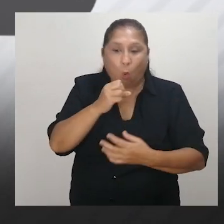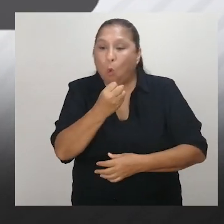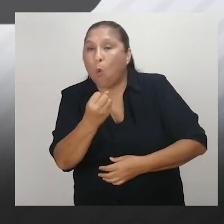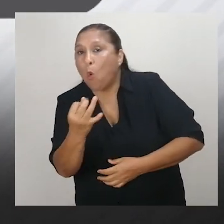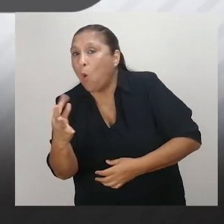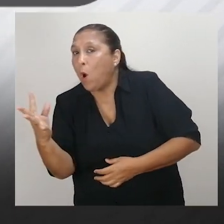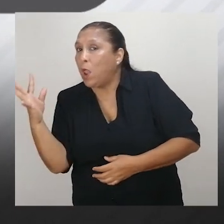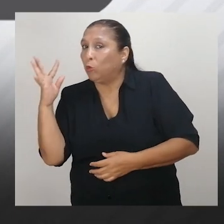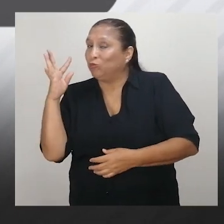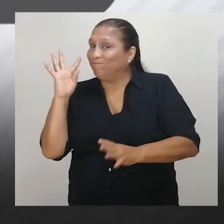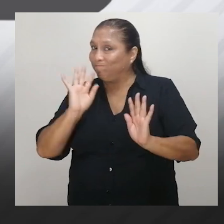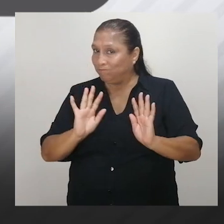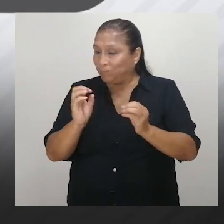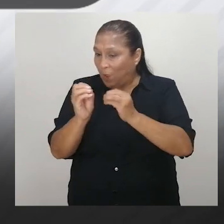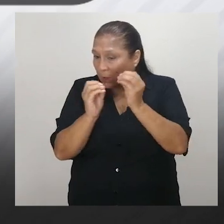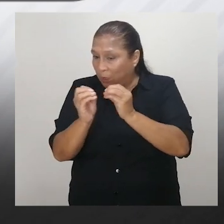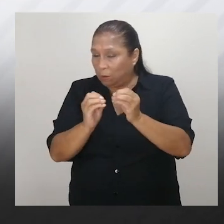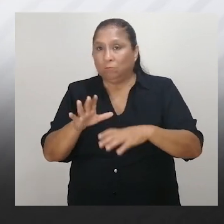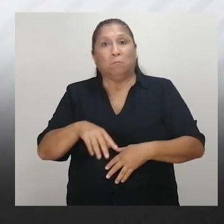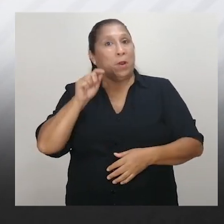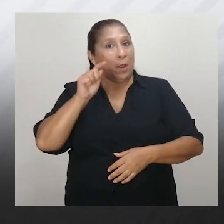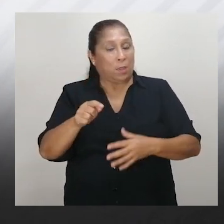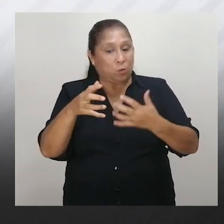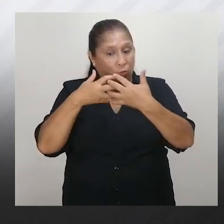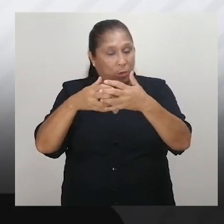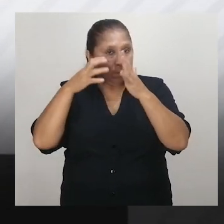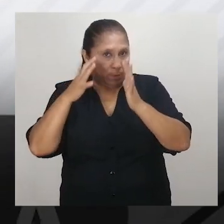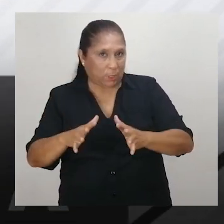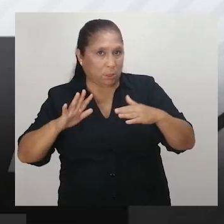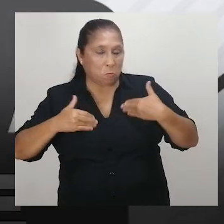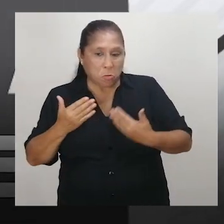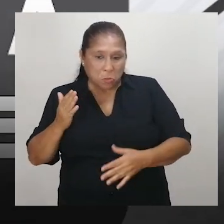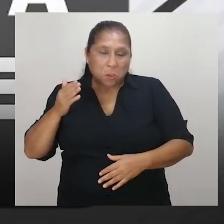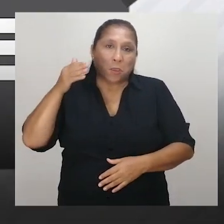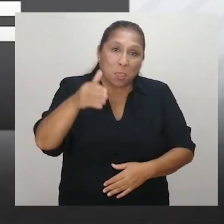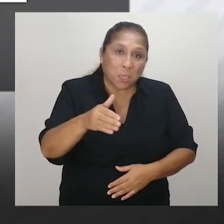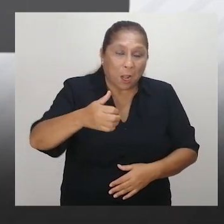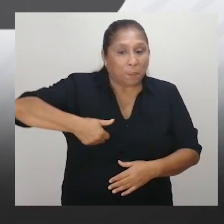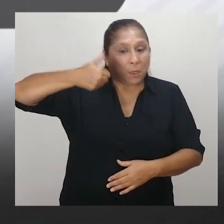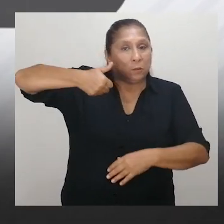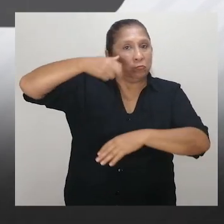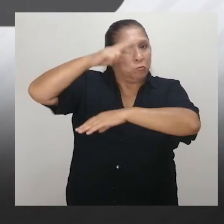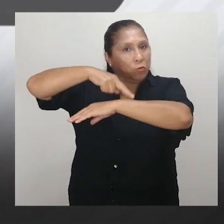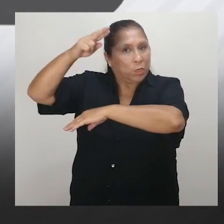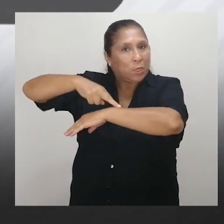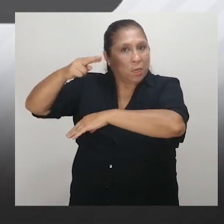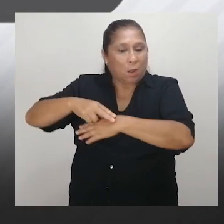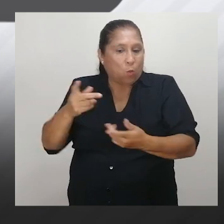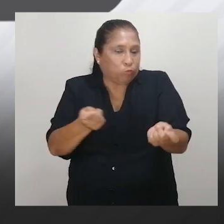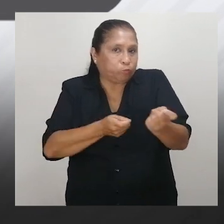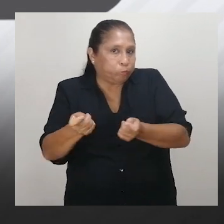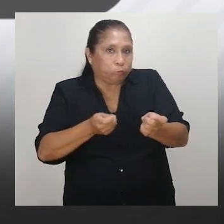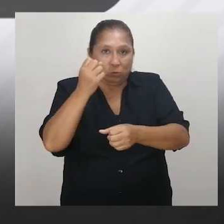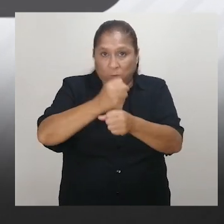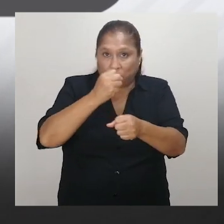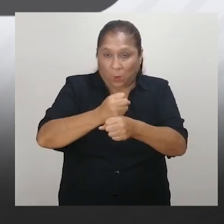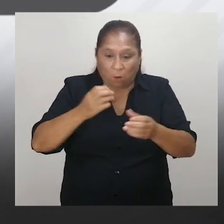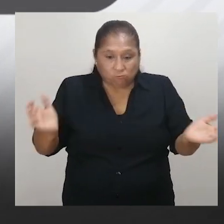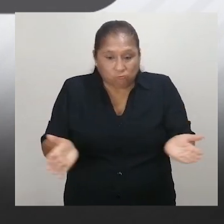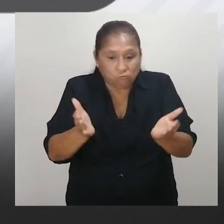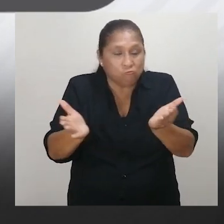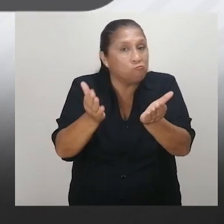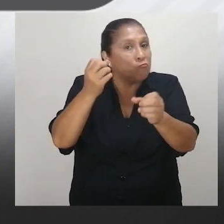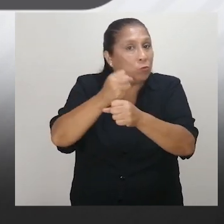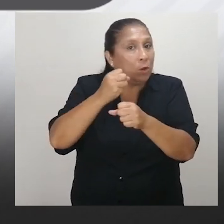proceso de selección o algún ajuste alternativo. Para ello, el empleador puede acudir a la dirección regional o a la